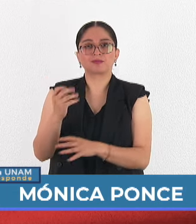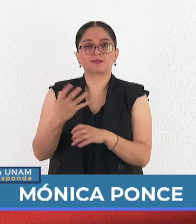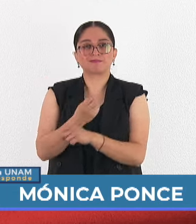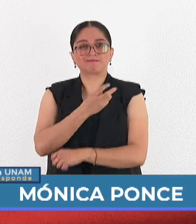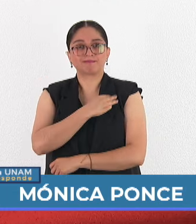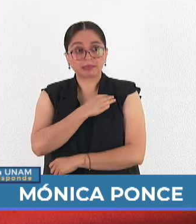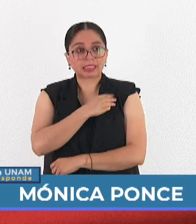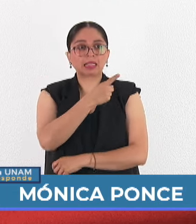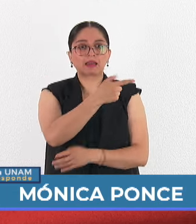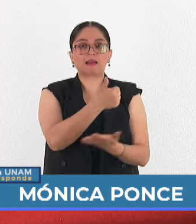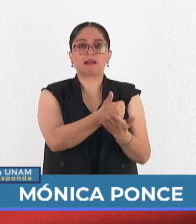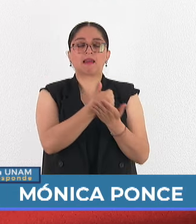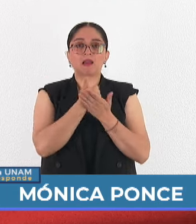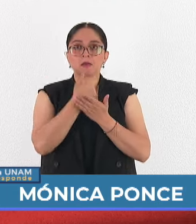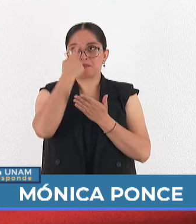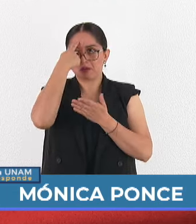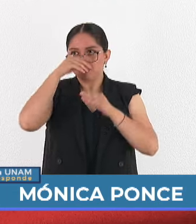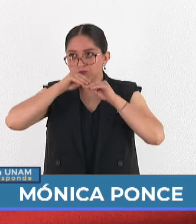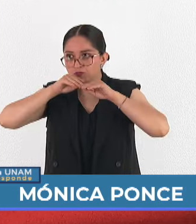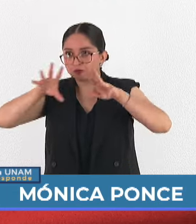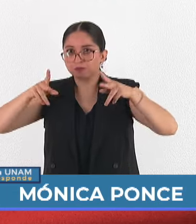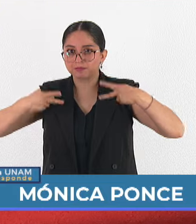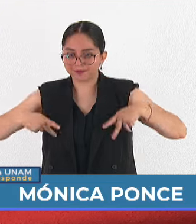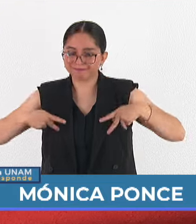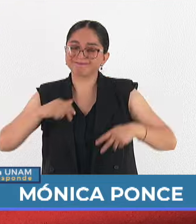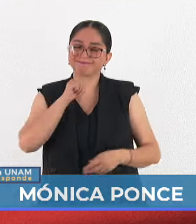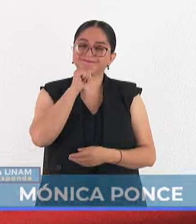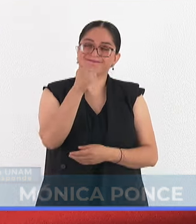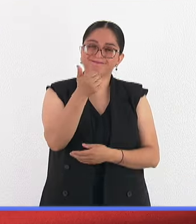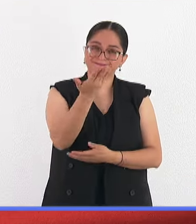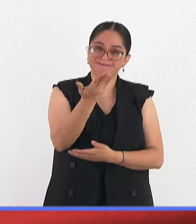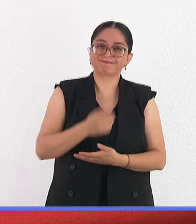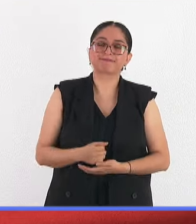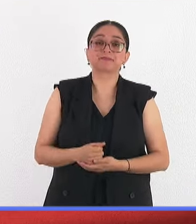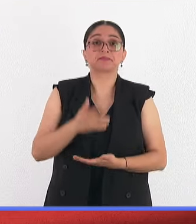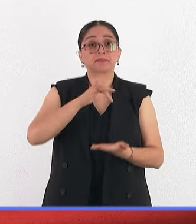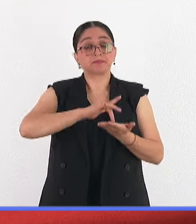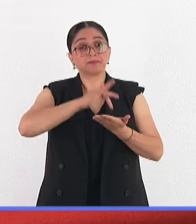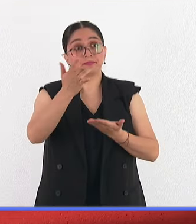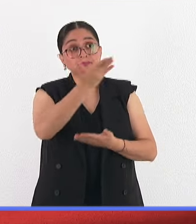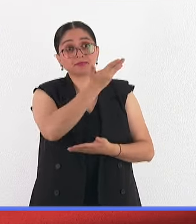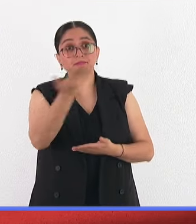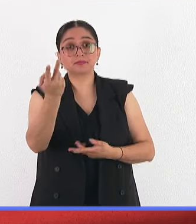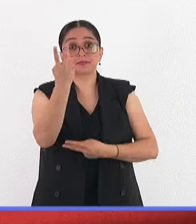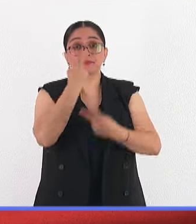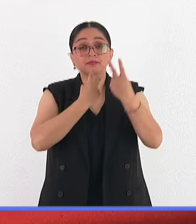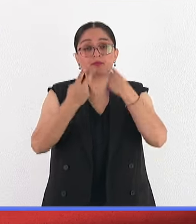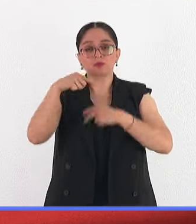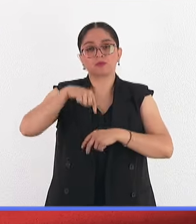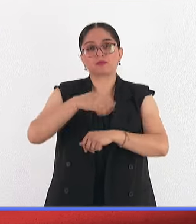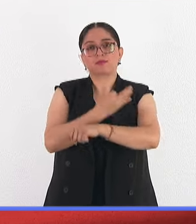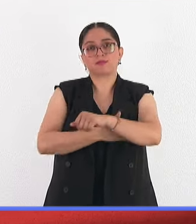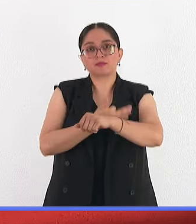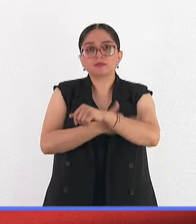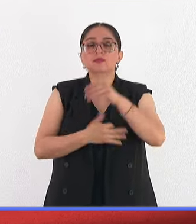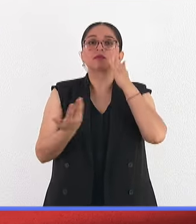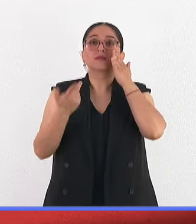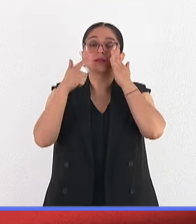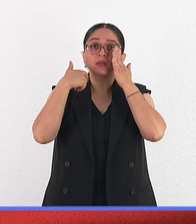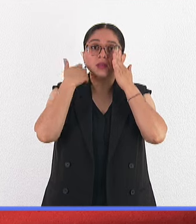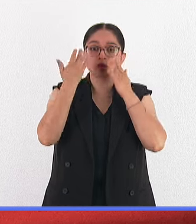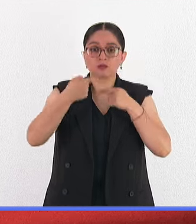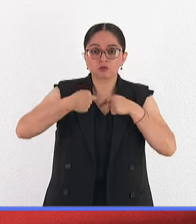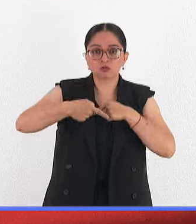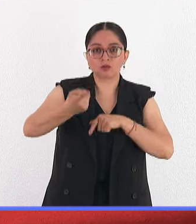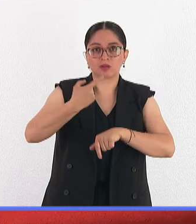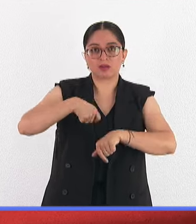señas mexicana que nos permite llegar a un público más amplio. Les agradezco a todos ustedes que nos hayan acompañado esta tarde. Los invitamos a que lo siguen haciendo a lo largo